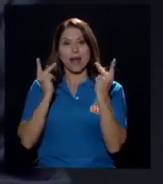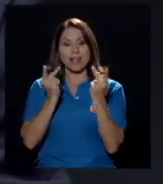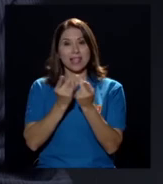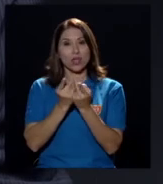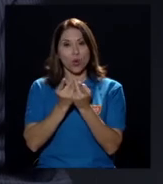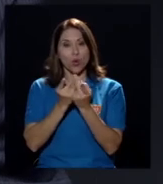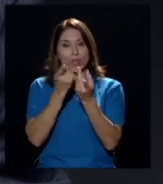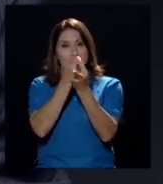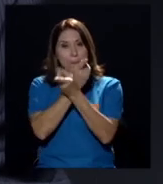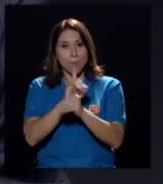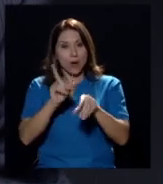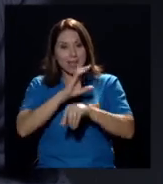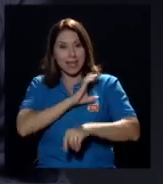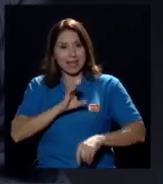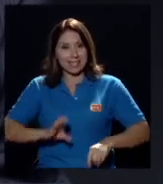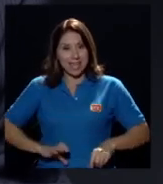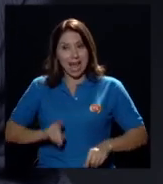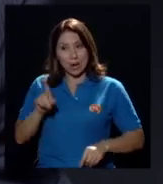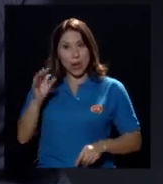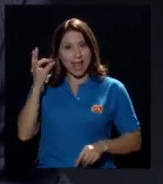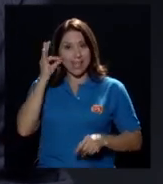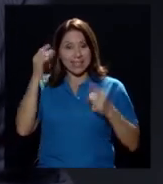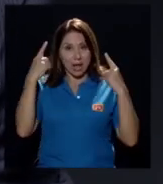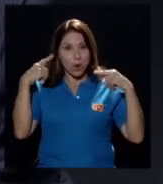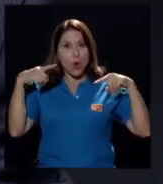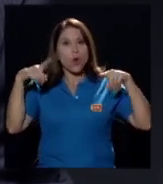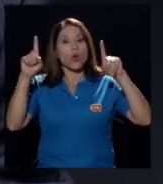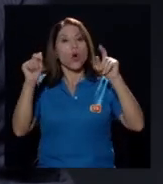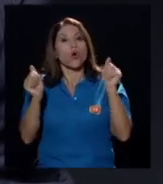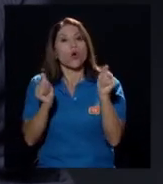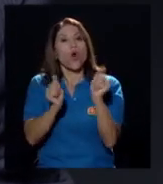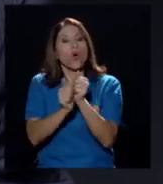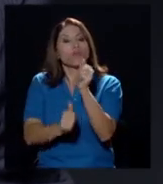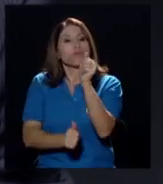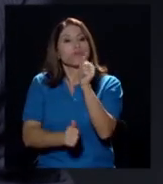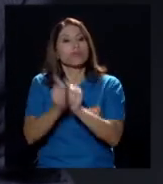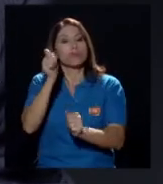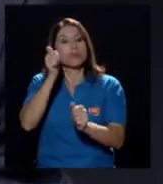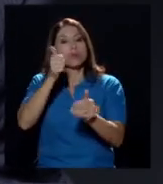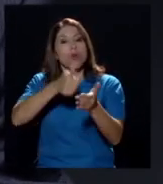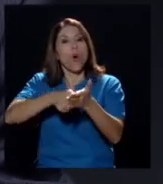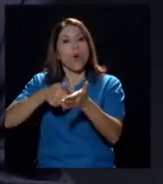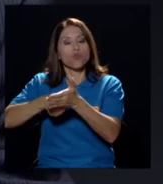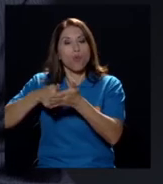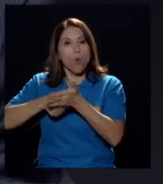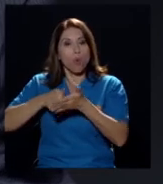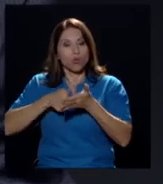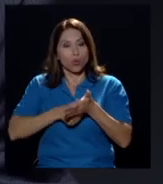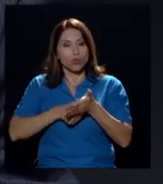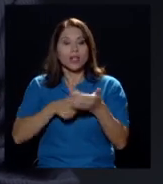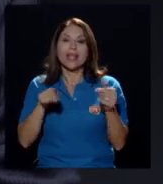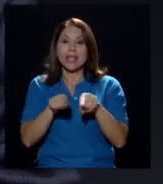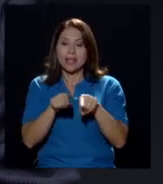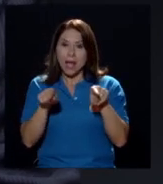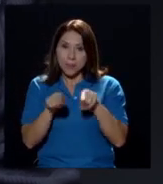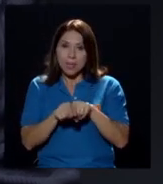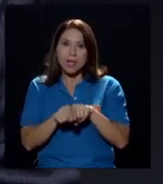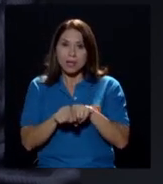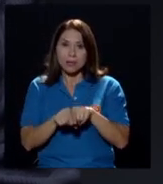logró salir como el mayor de los votos, la mayoría de los votos, y también